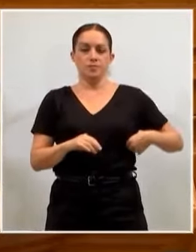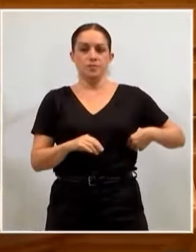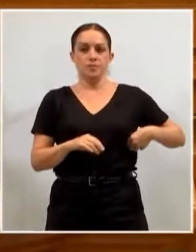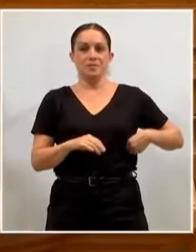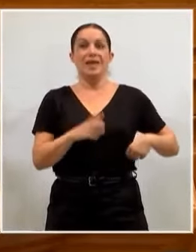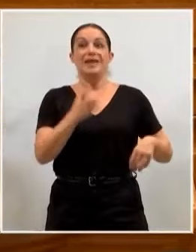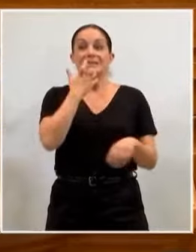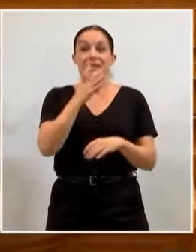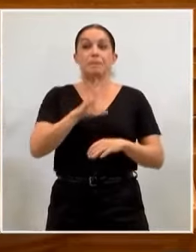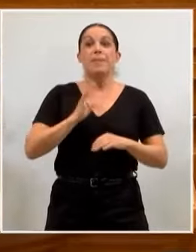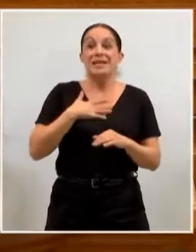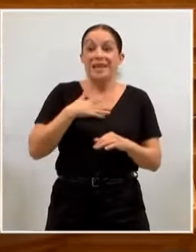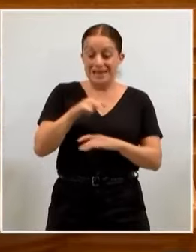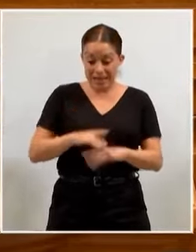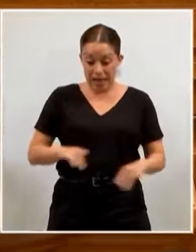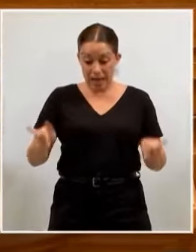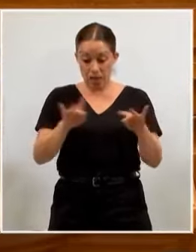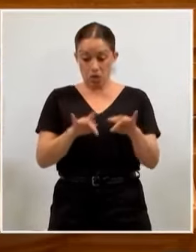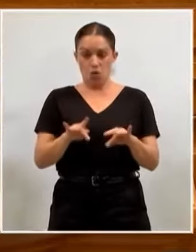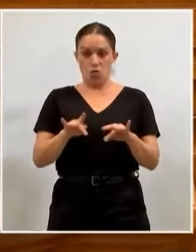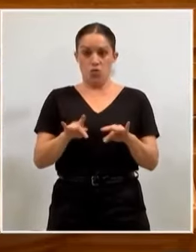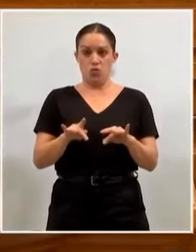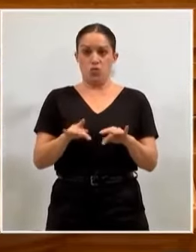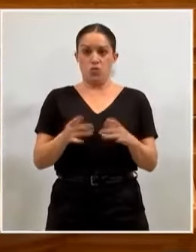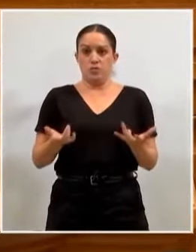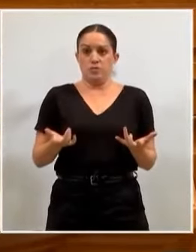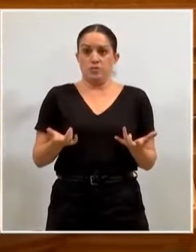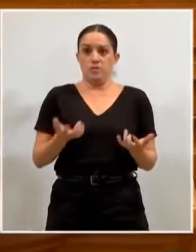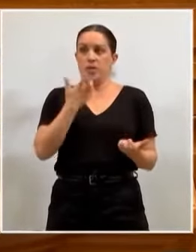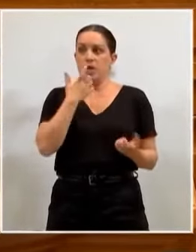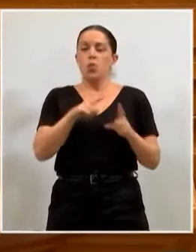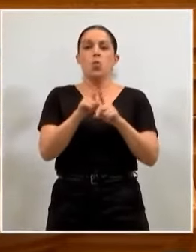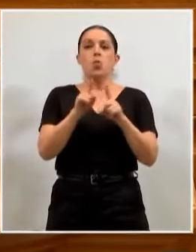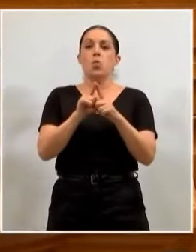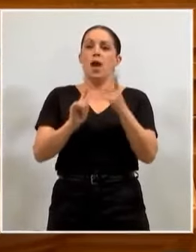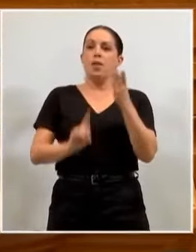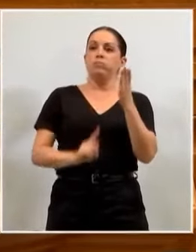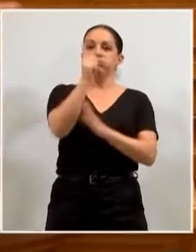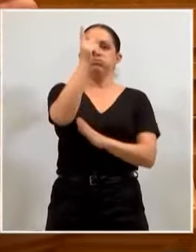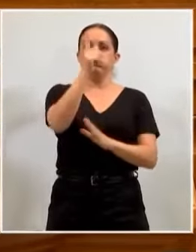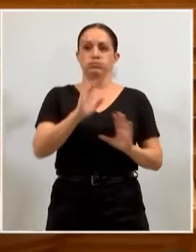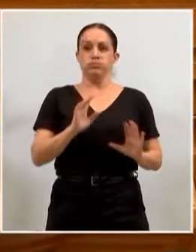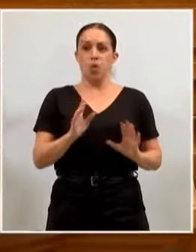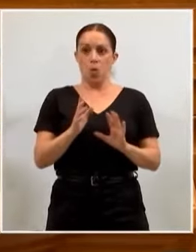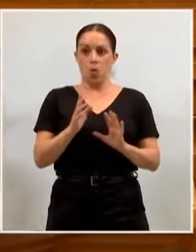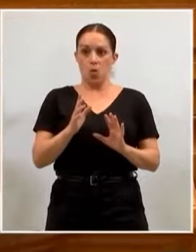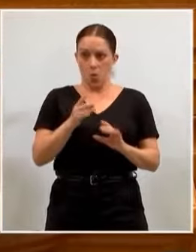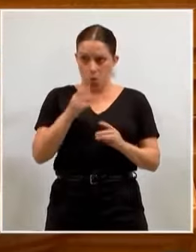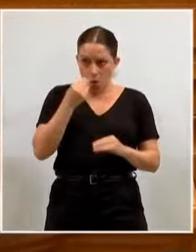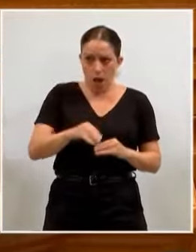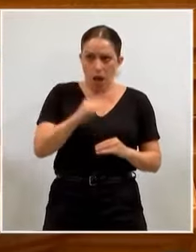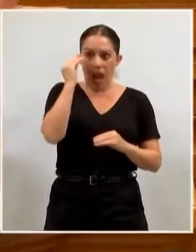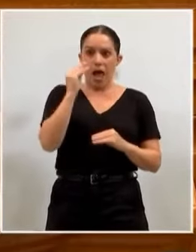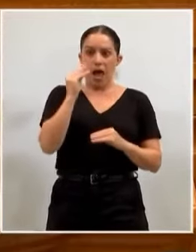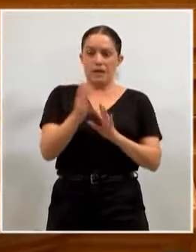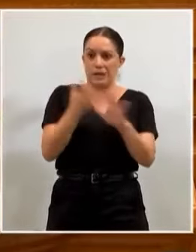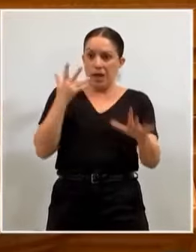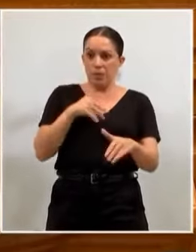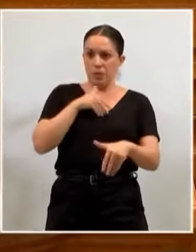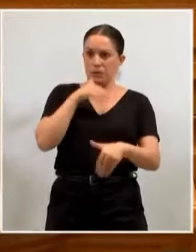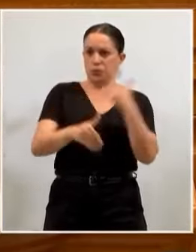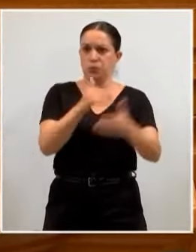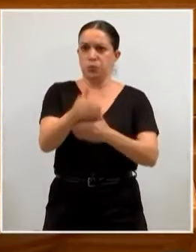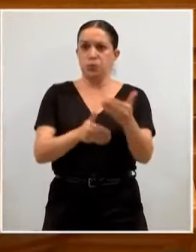Si mañana esta región fuera como un cohete, ojalá, ojalá. Si fuéramos,